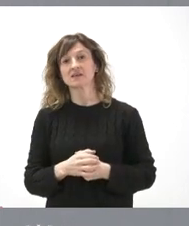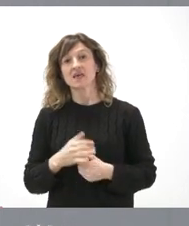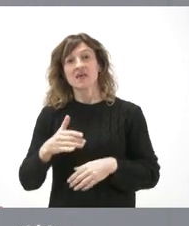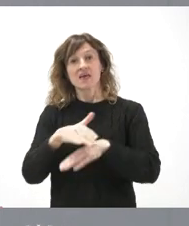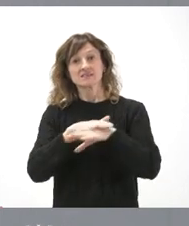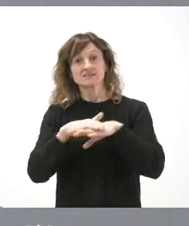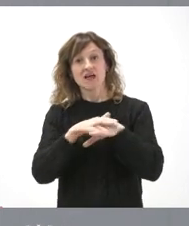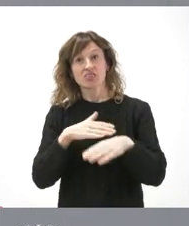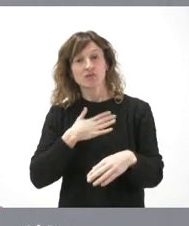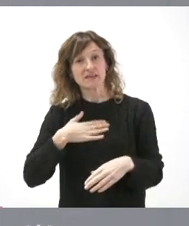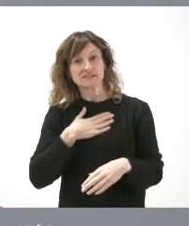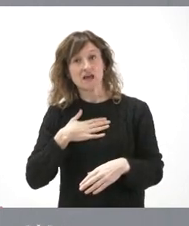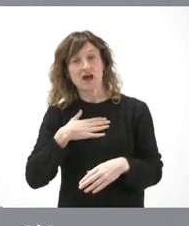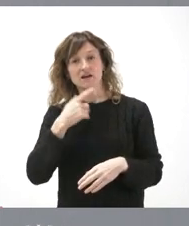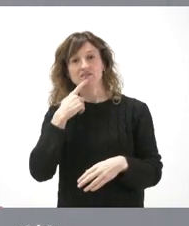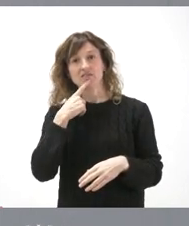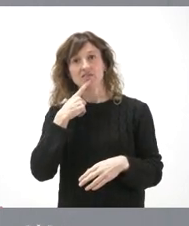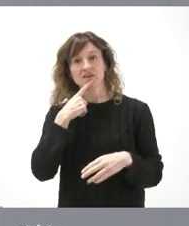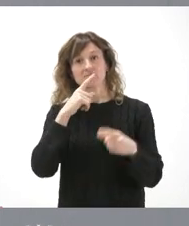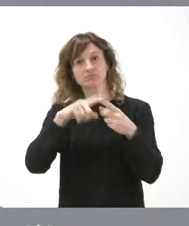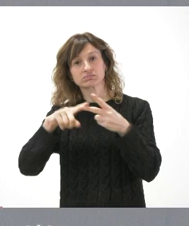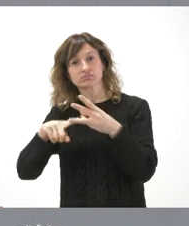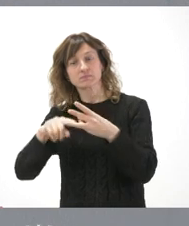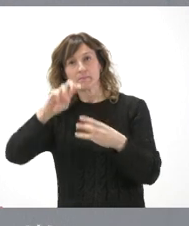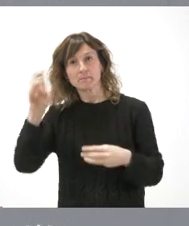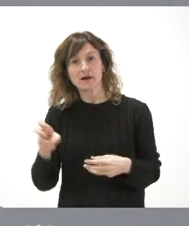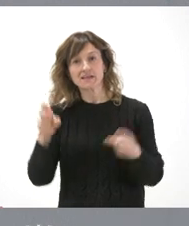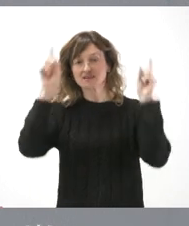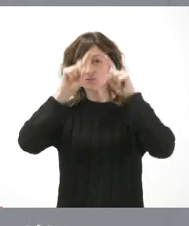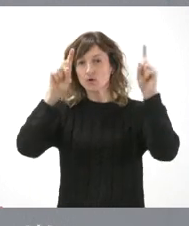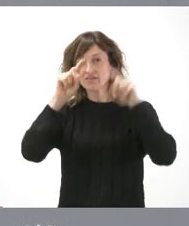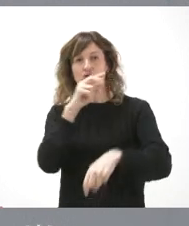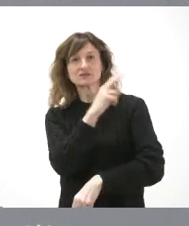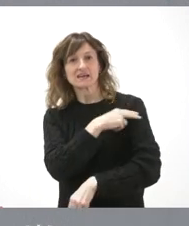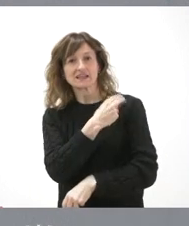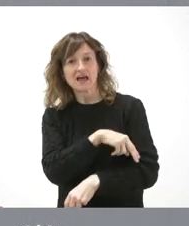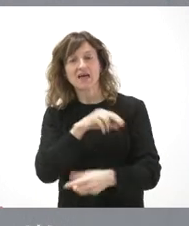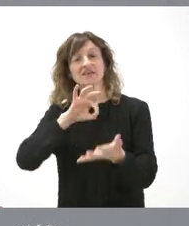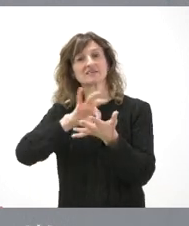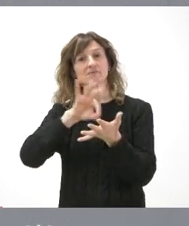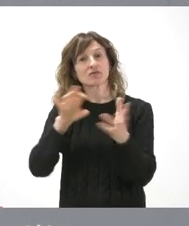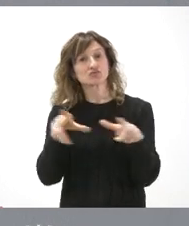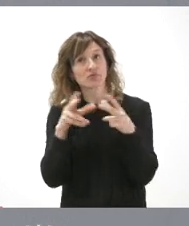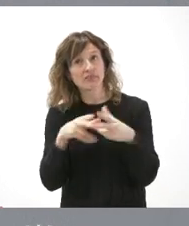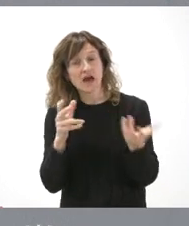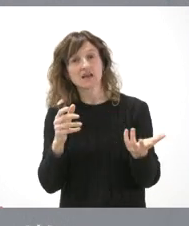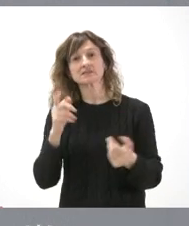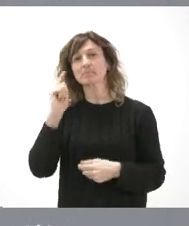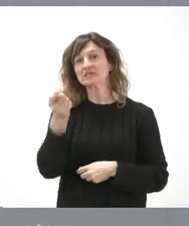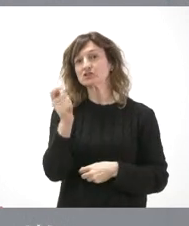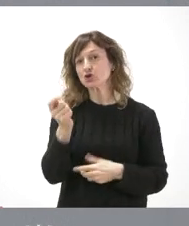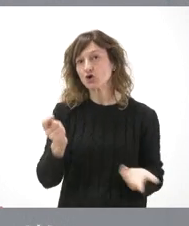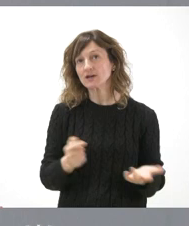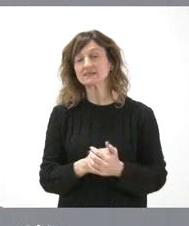se habla de que tiene varios patas? Entre esas patas están la educación, la sanidad, los servicios sociales, las pensiones